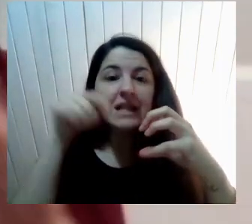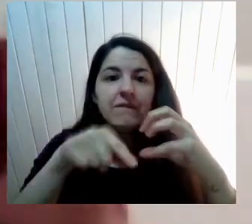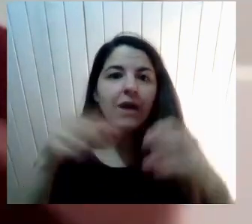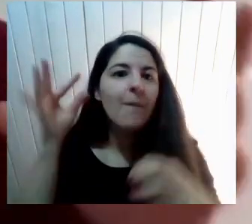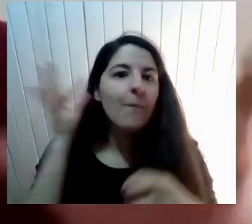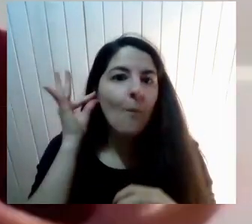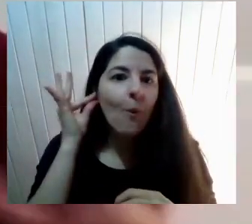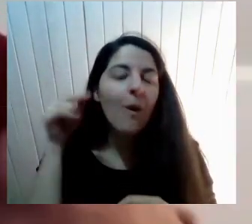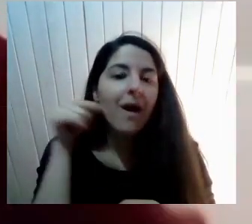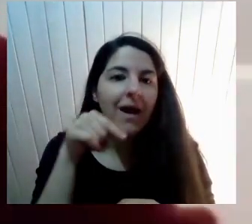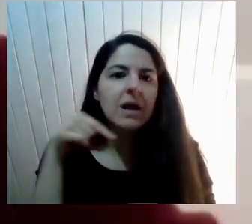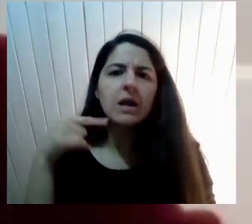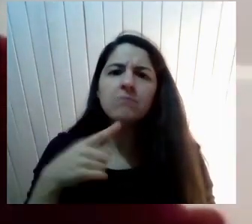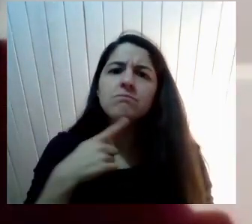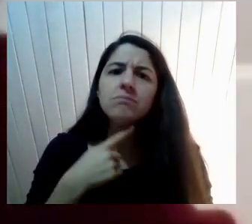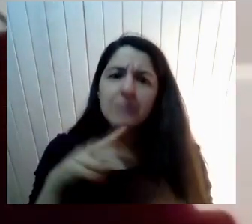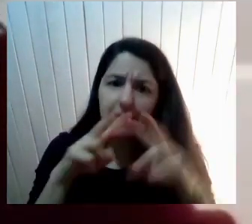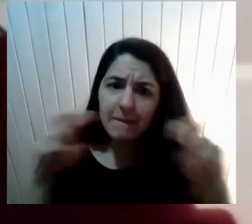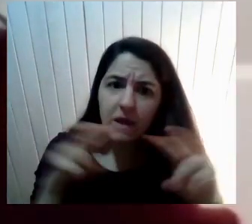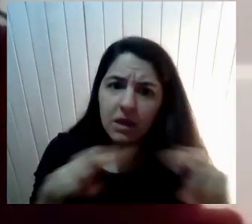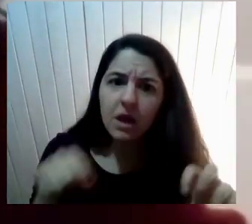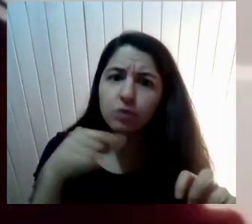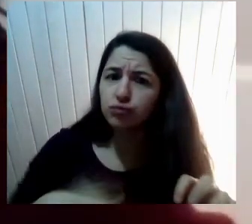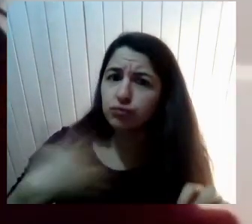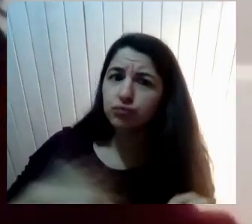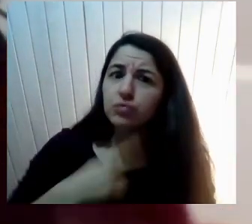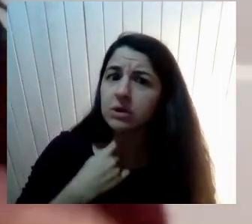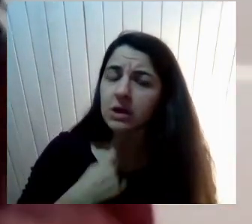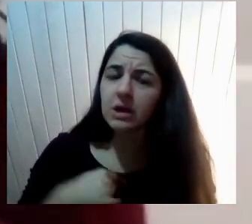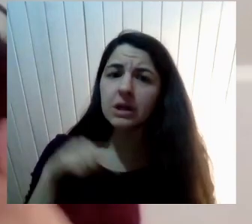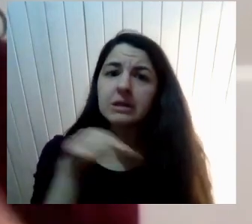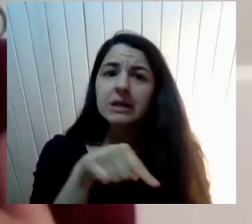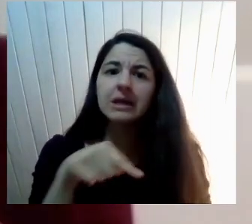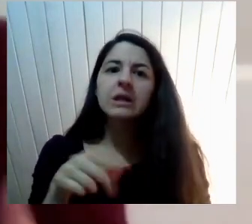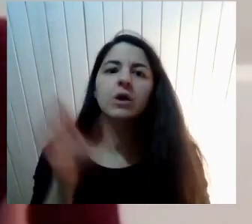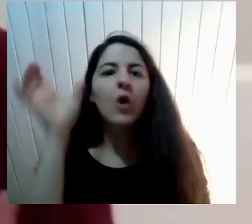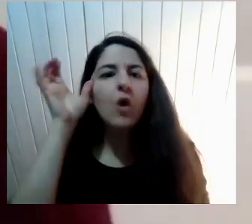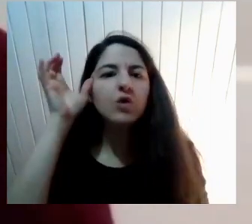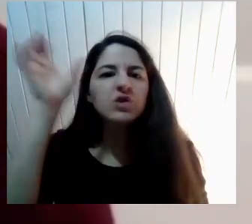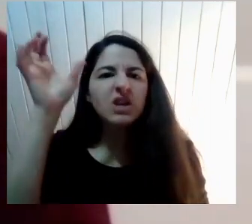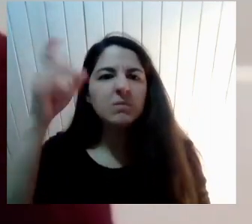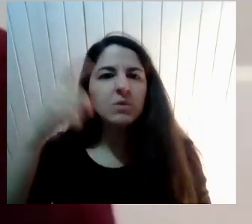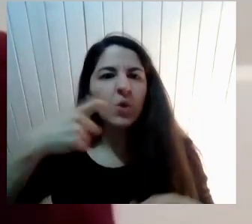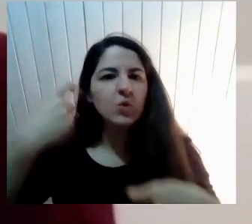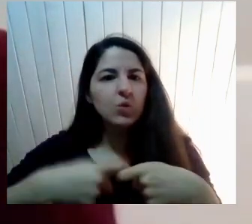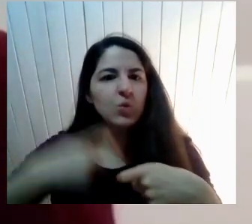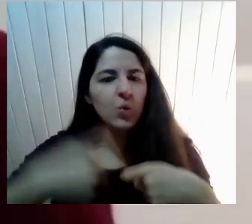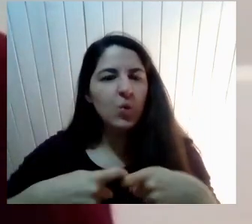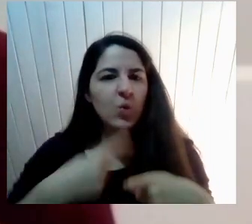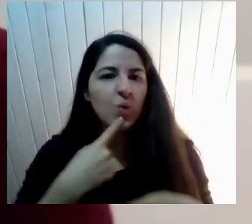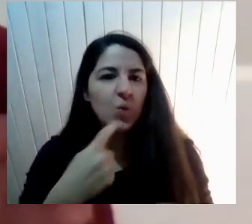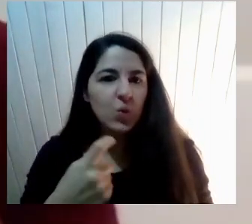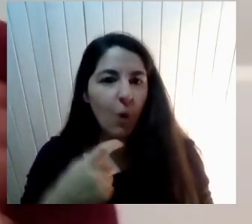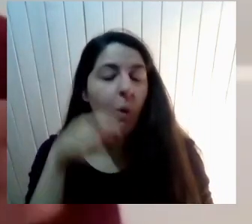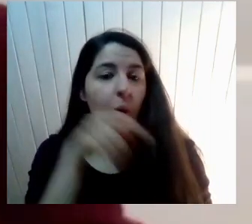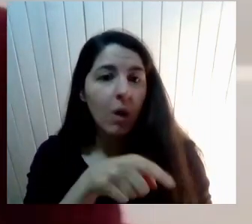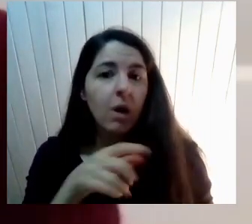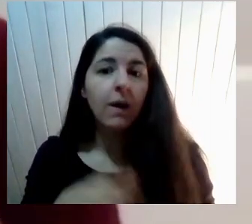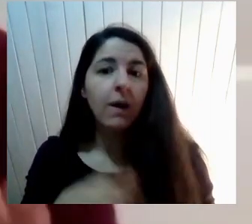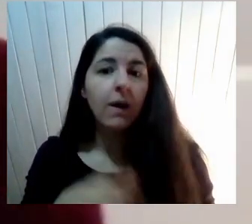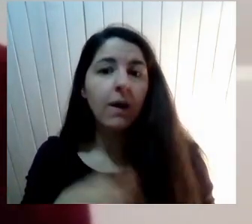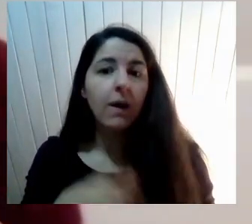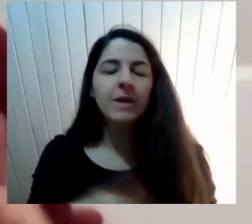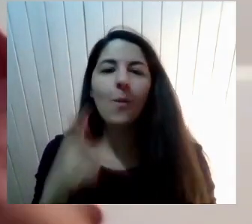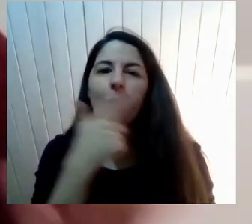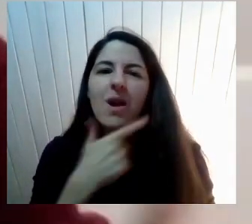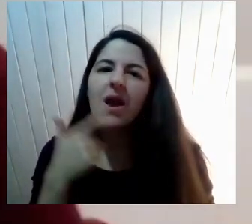conceptos Duros Que también Nos cuesta Harto como sociedad Poder ir contra ellos O poder Hablar el mismo lenguaje